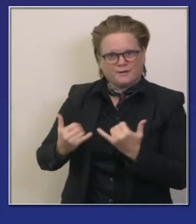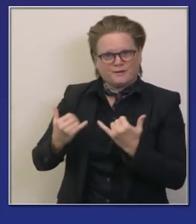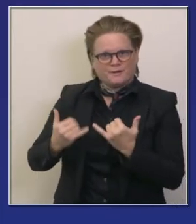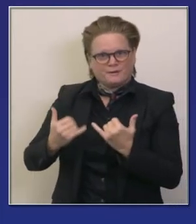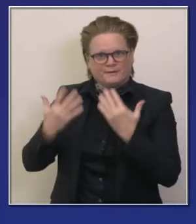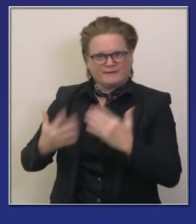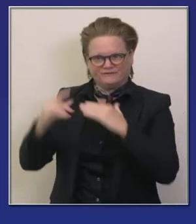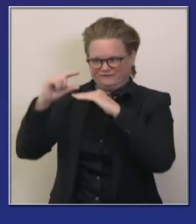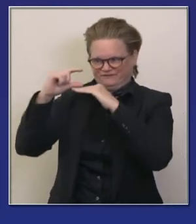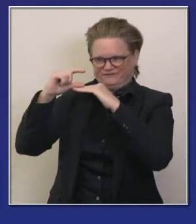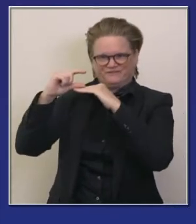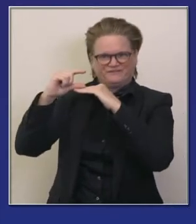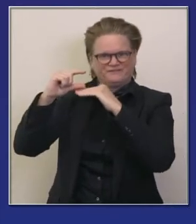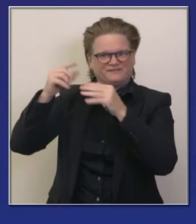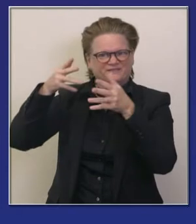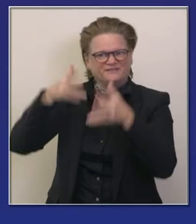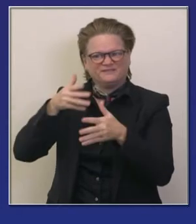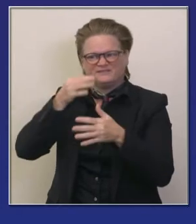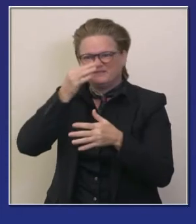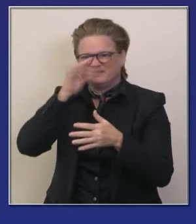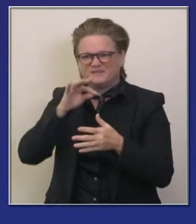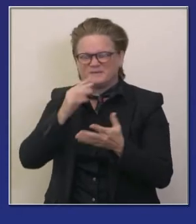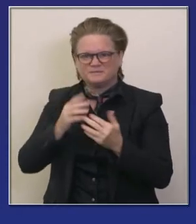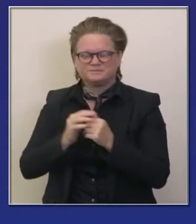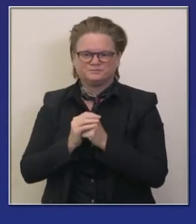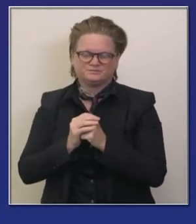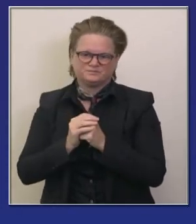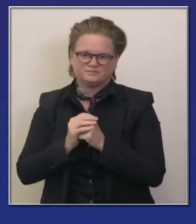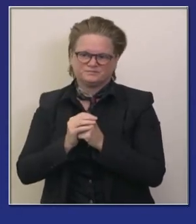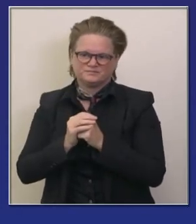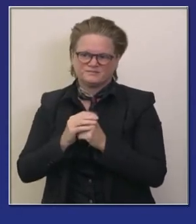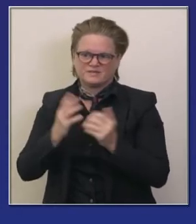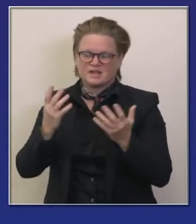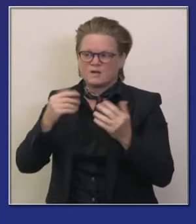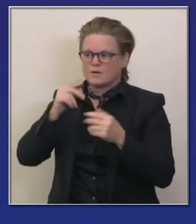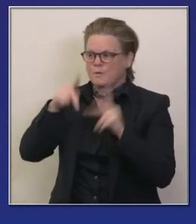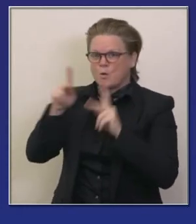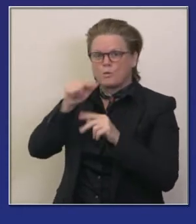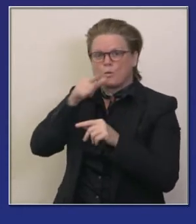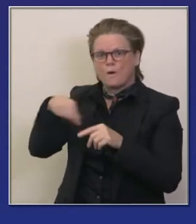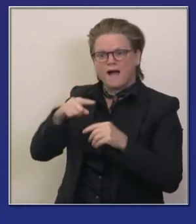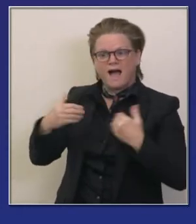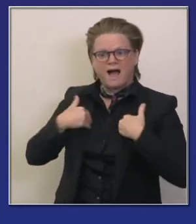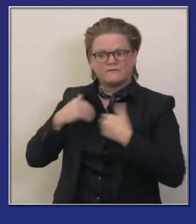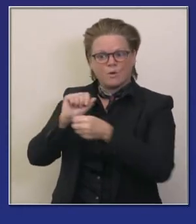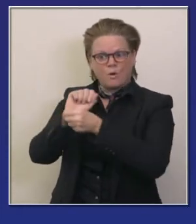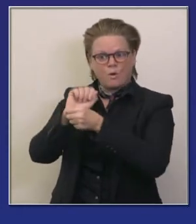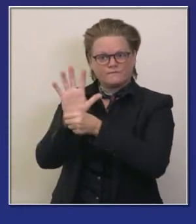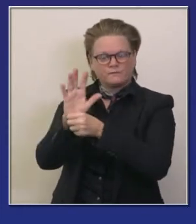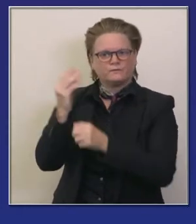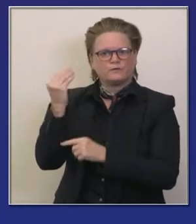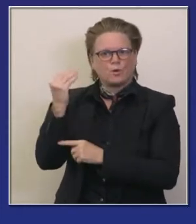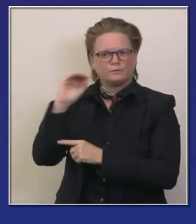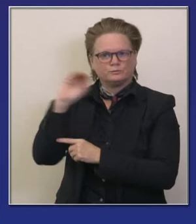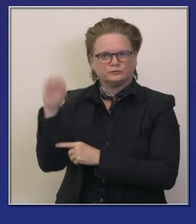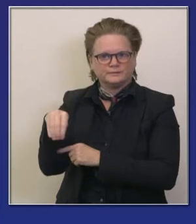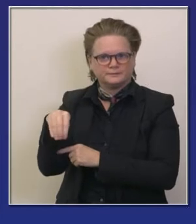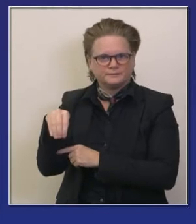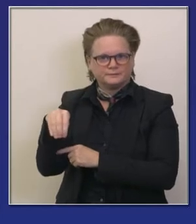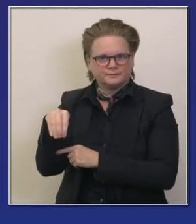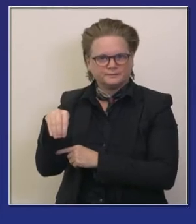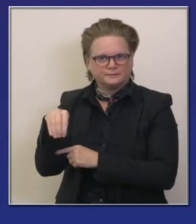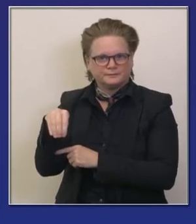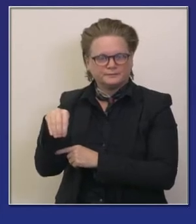ciento son ocupadas por pacientes de kobe 19 pero 59 por ciento de las camas están siendo